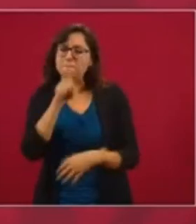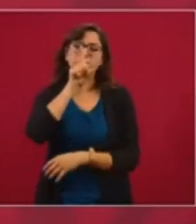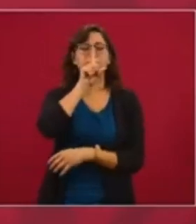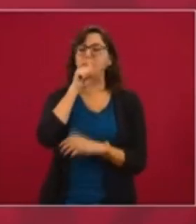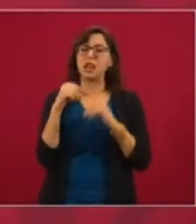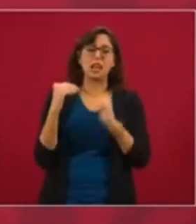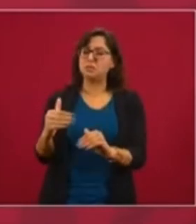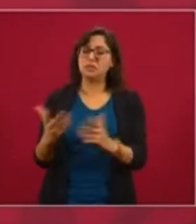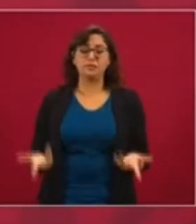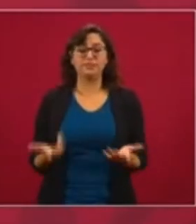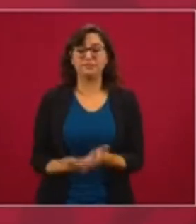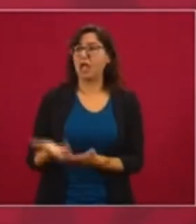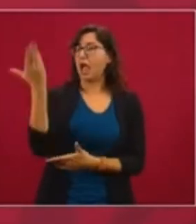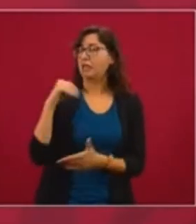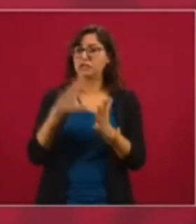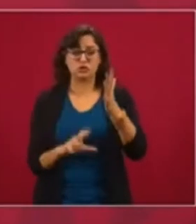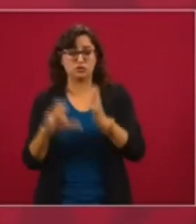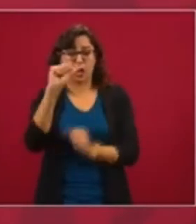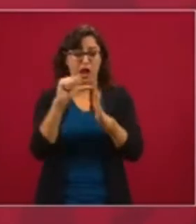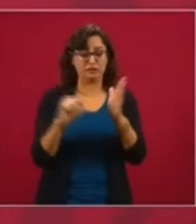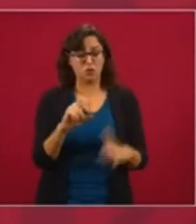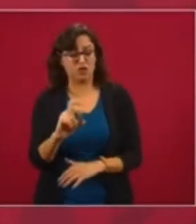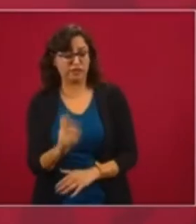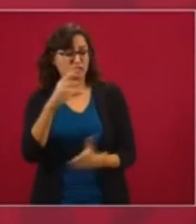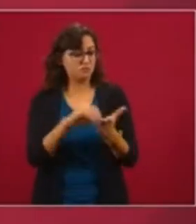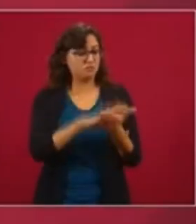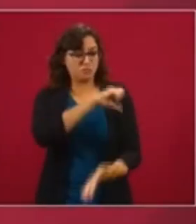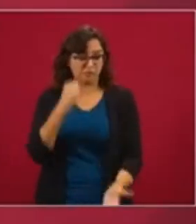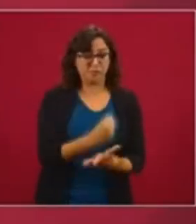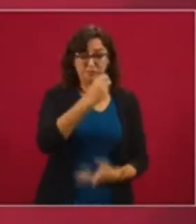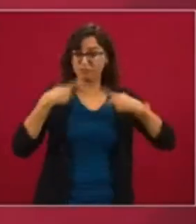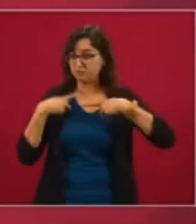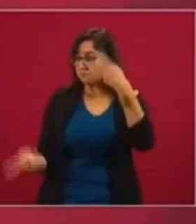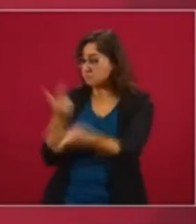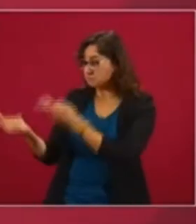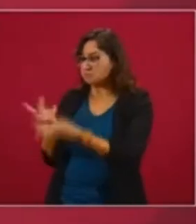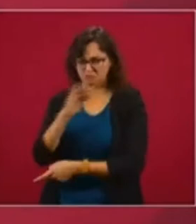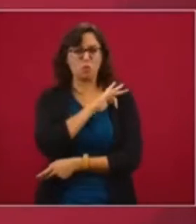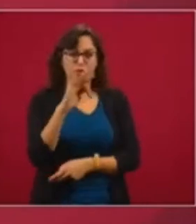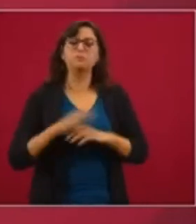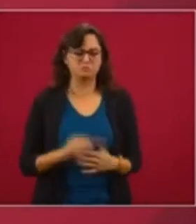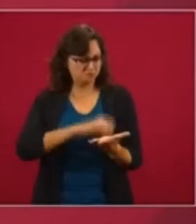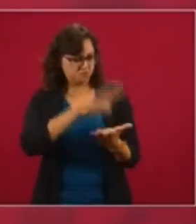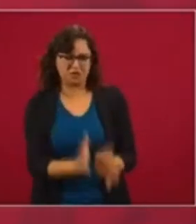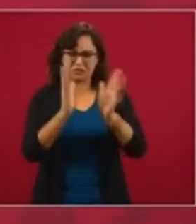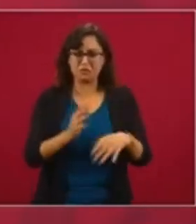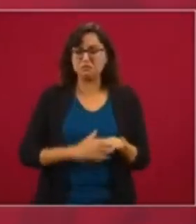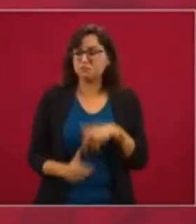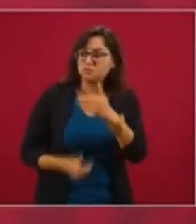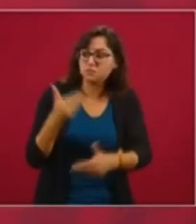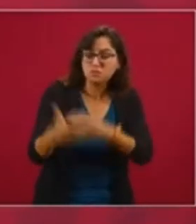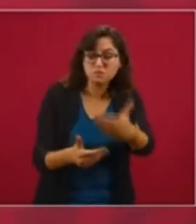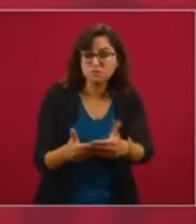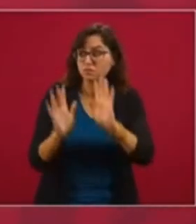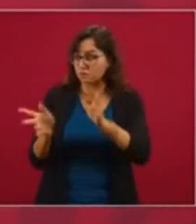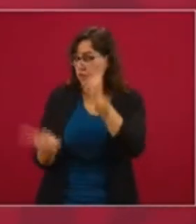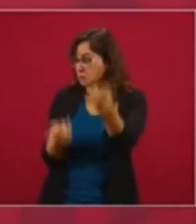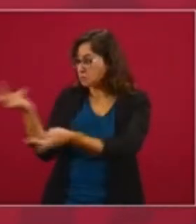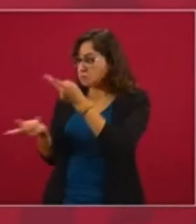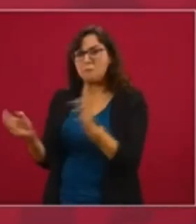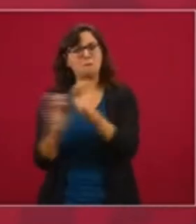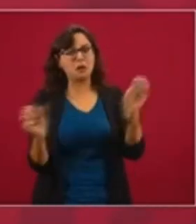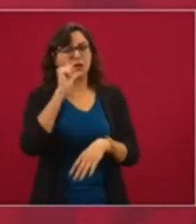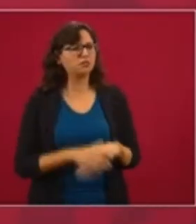Desde que se aprobó el artículo 35 no ha habido una sola consulta con apego a ese artículo. ¿Es de la muerte, presidente?